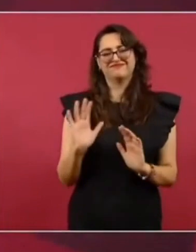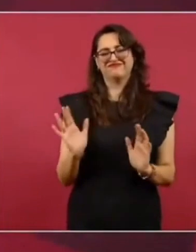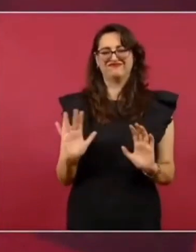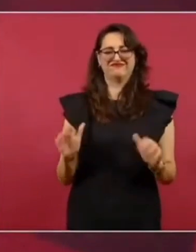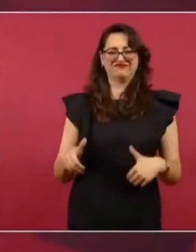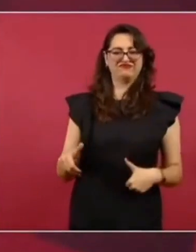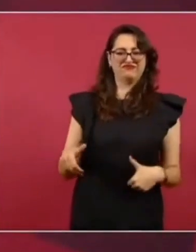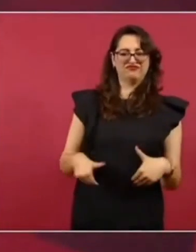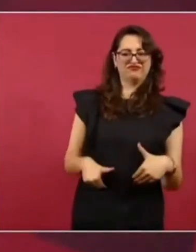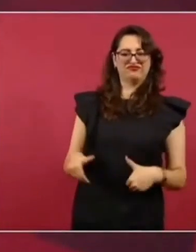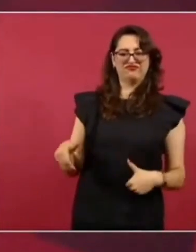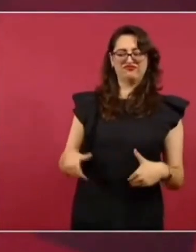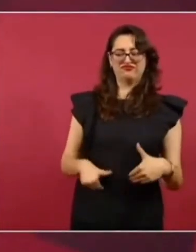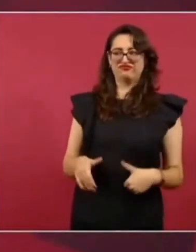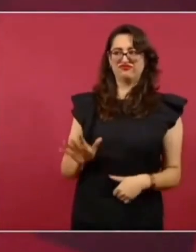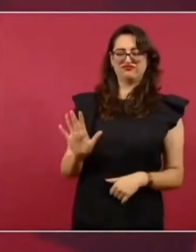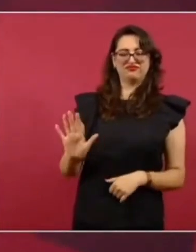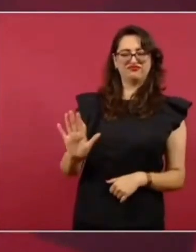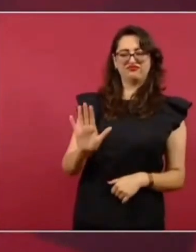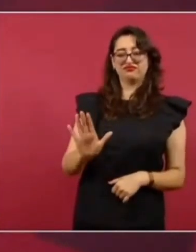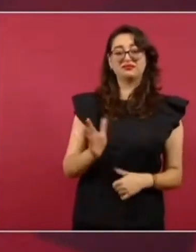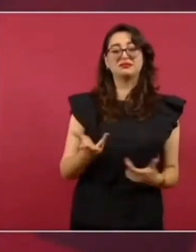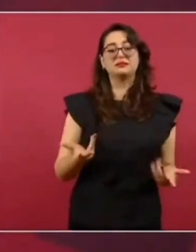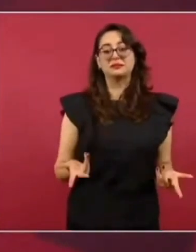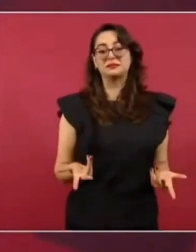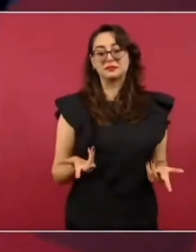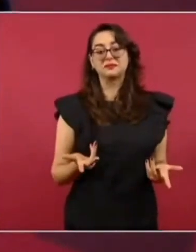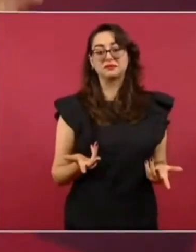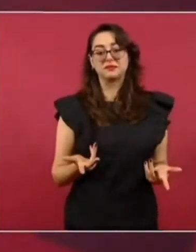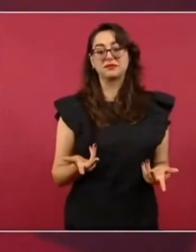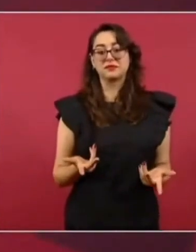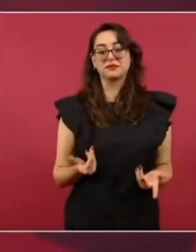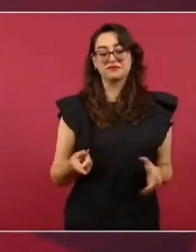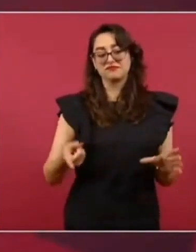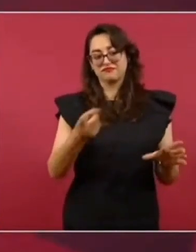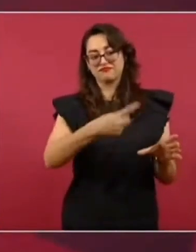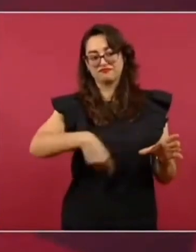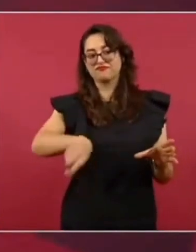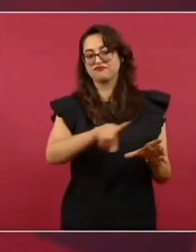y desde luego con ministros